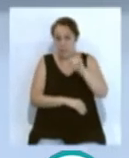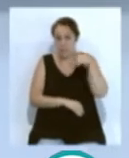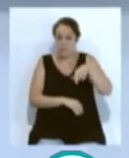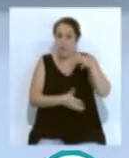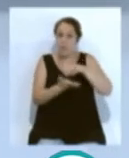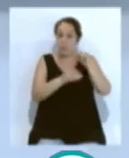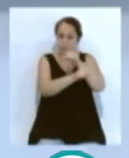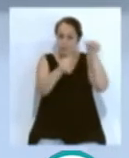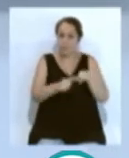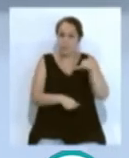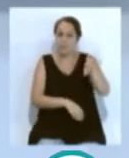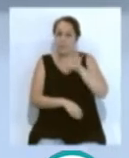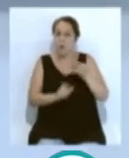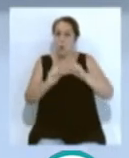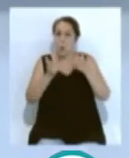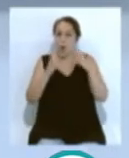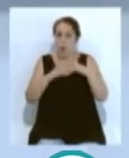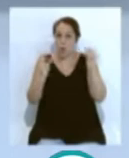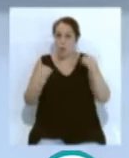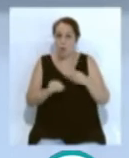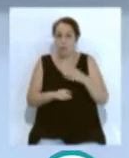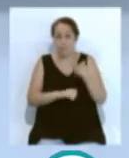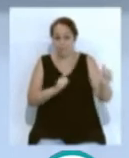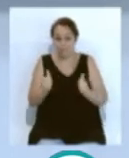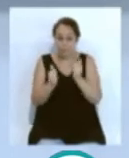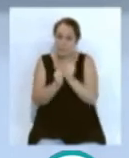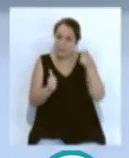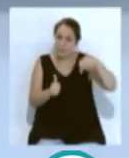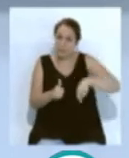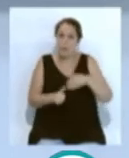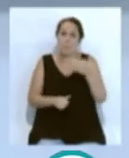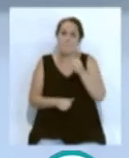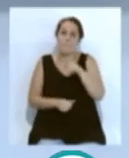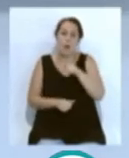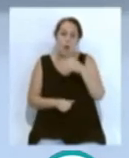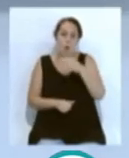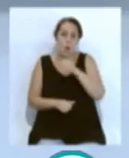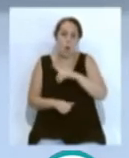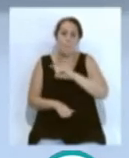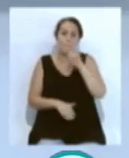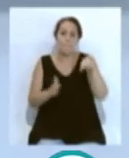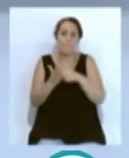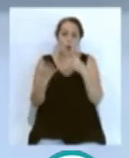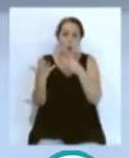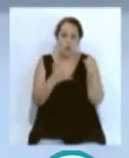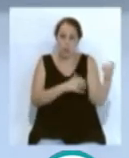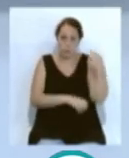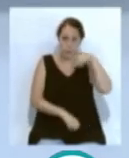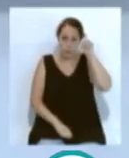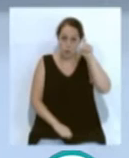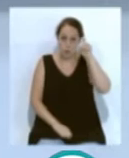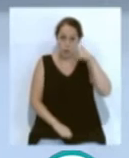seleccionado por la Junta, Colegio Balbo, cerca de 1.800 docentes se